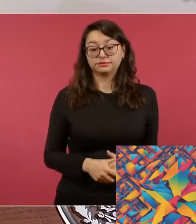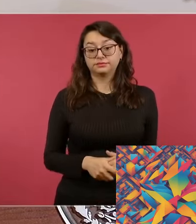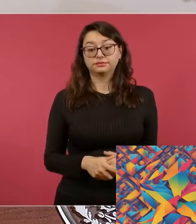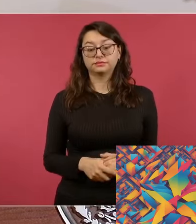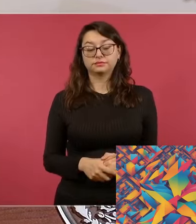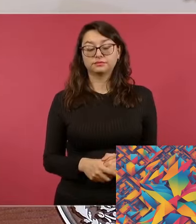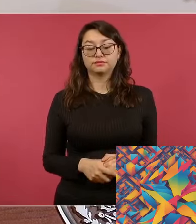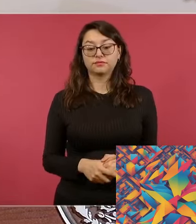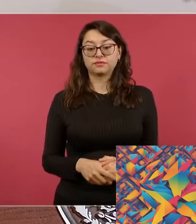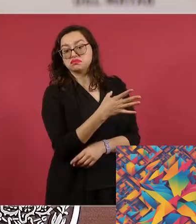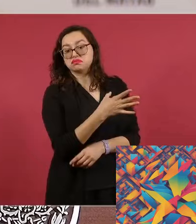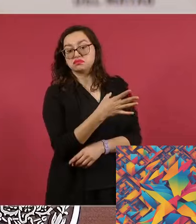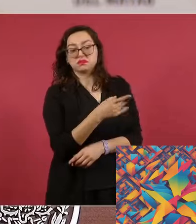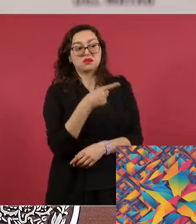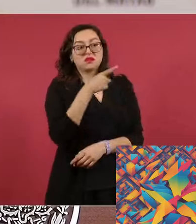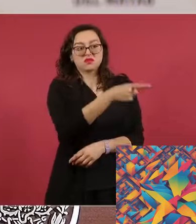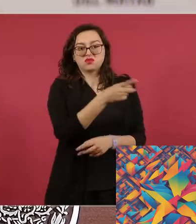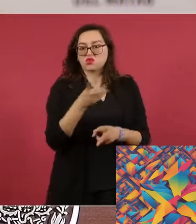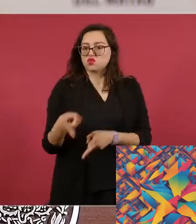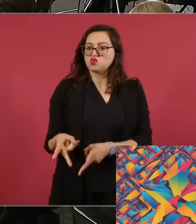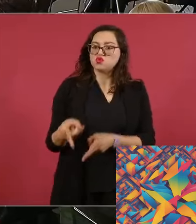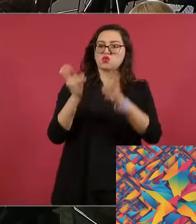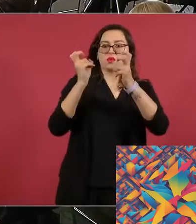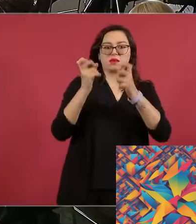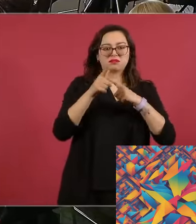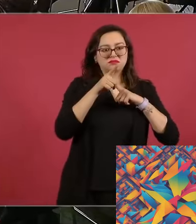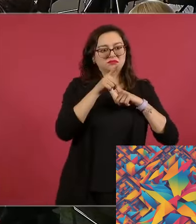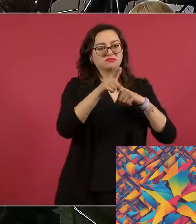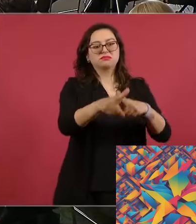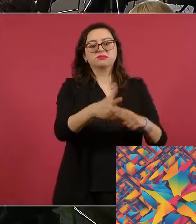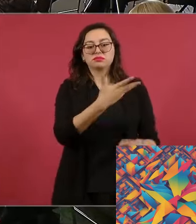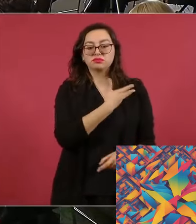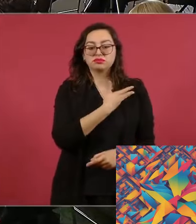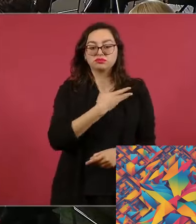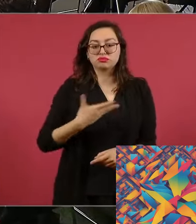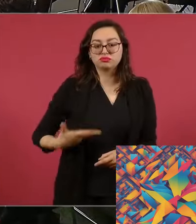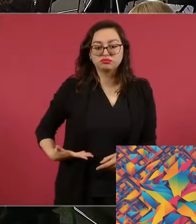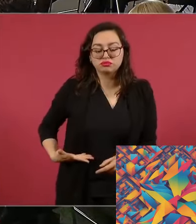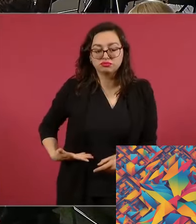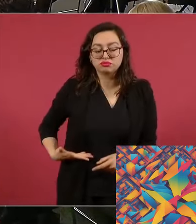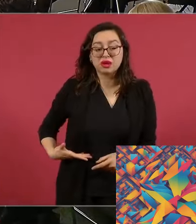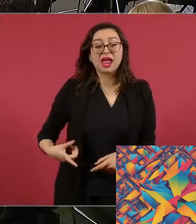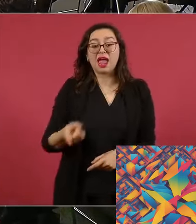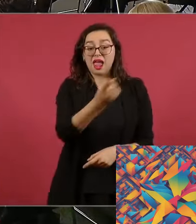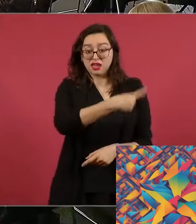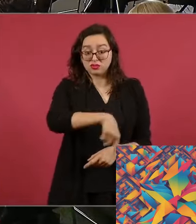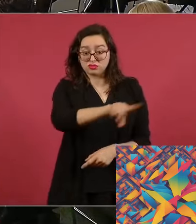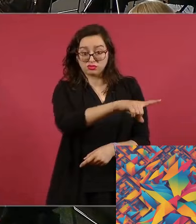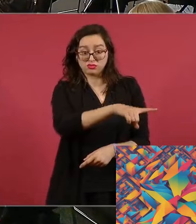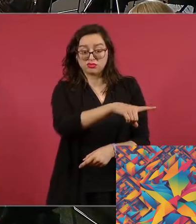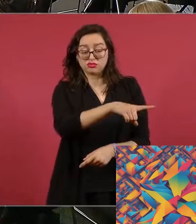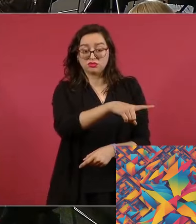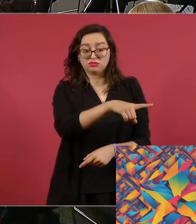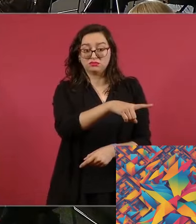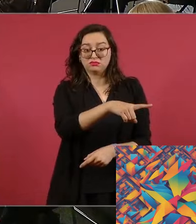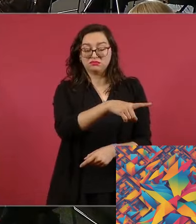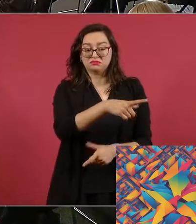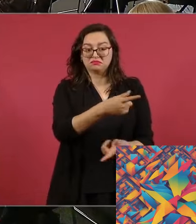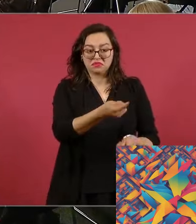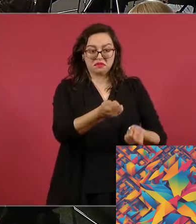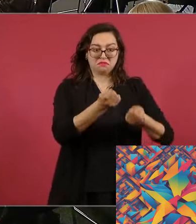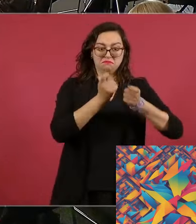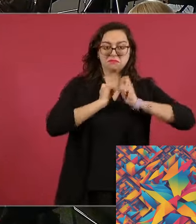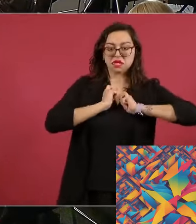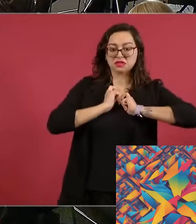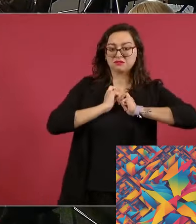alentador, a pocas semanas de las elecciones, refleja una sociedad que, a pesar de los retos, se muestra optimista sobre su futuro y